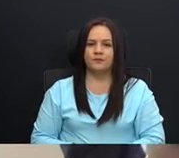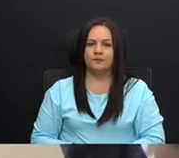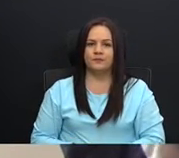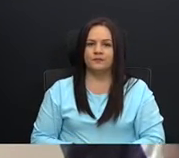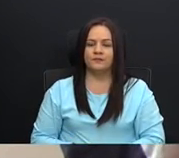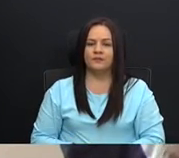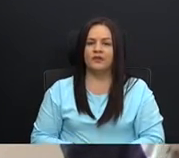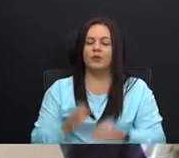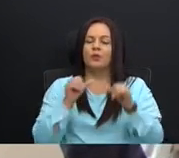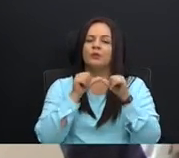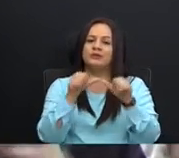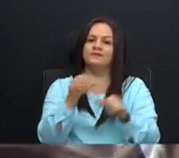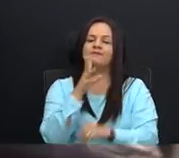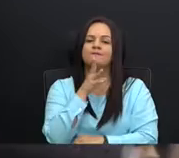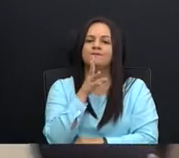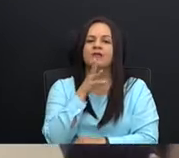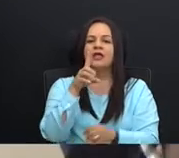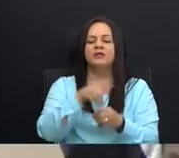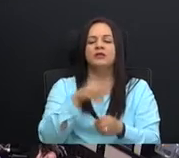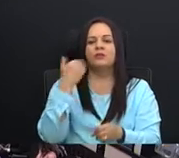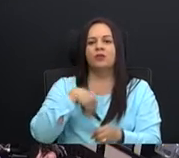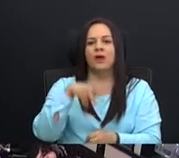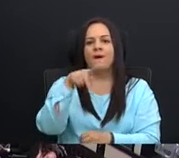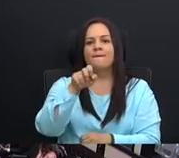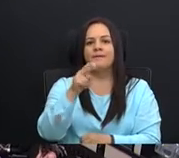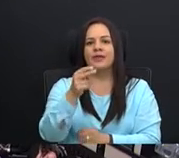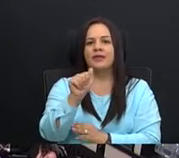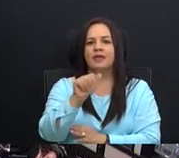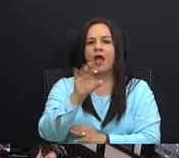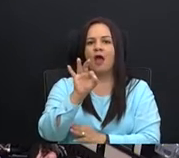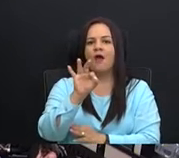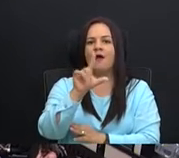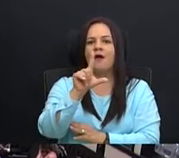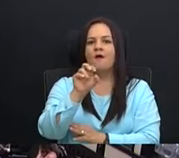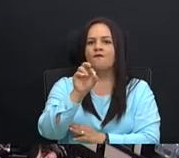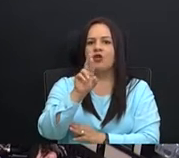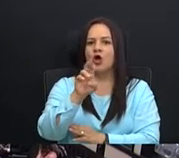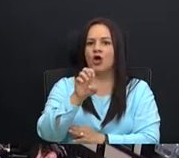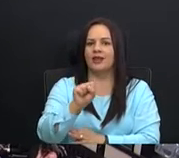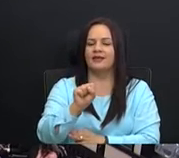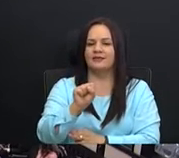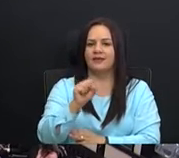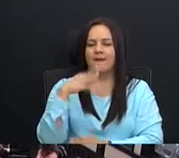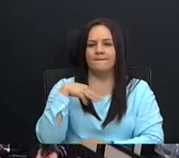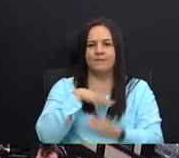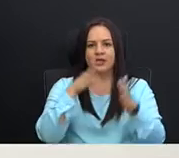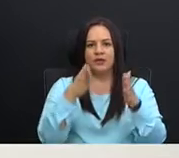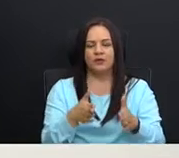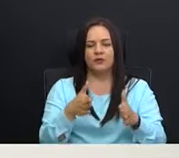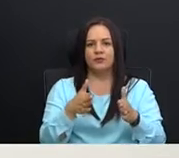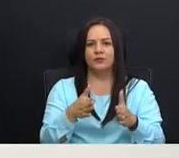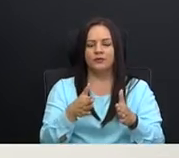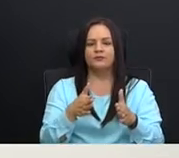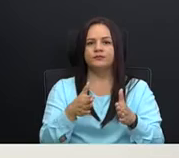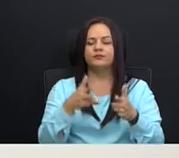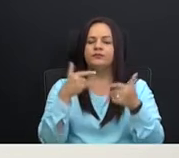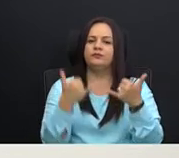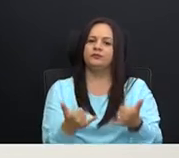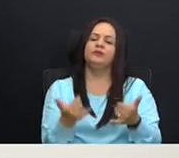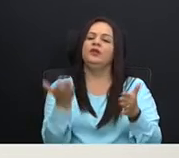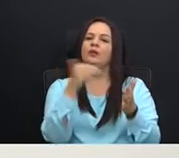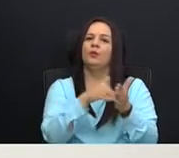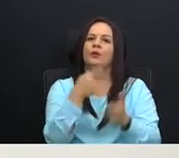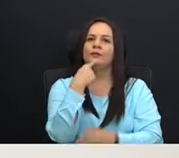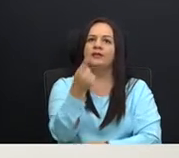En el uso de la palabra, el señor diputado, Peña Flores. Señor ministro, le, le vuelvo a decir, que,